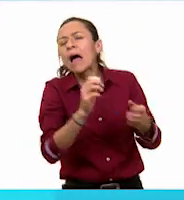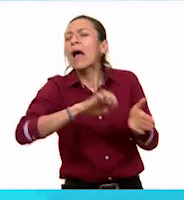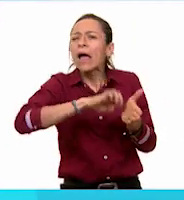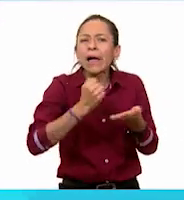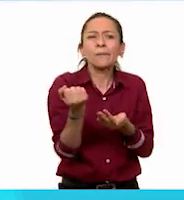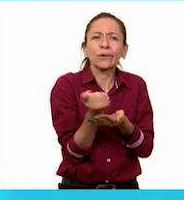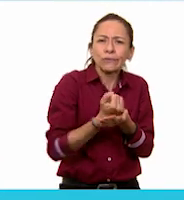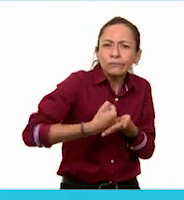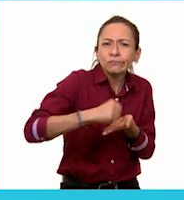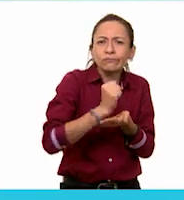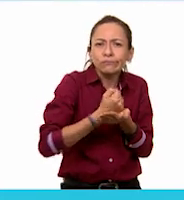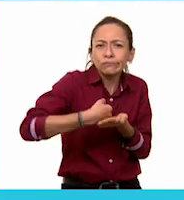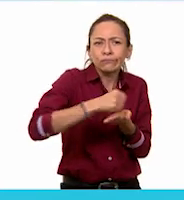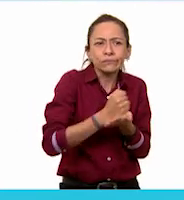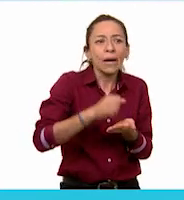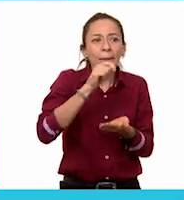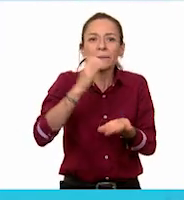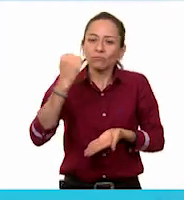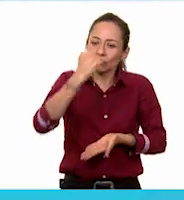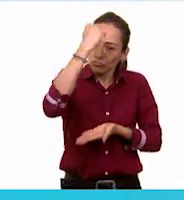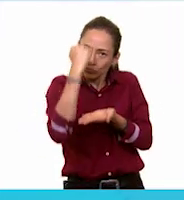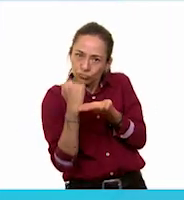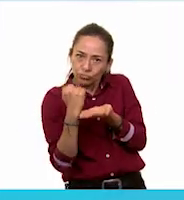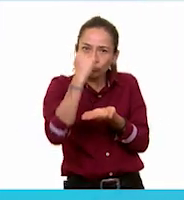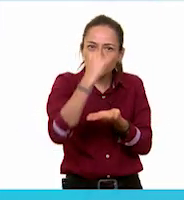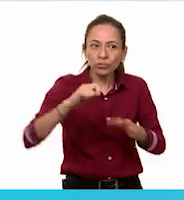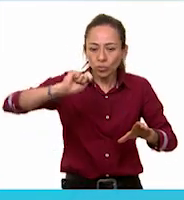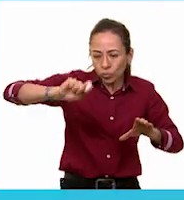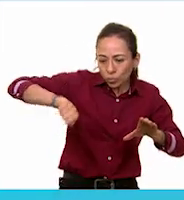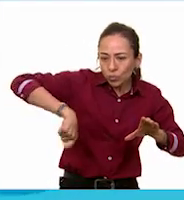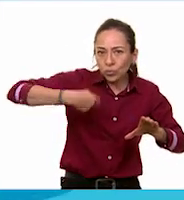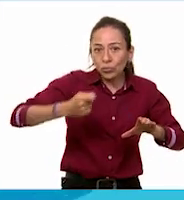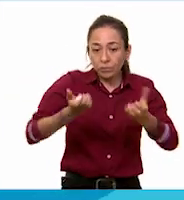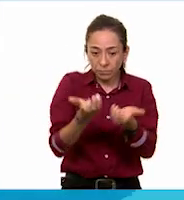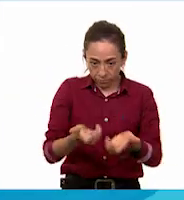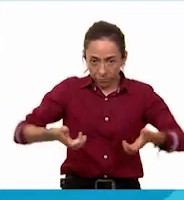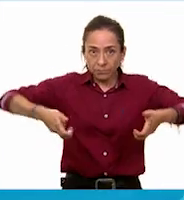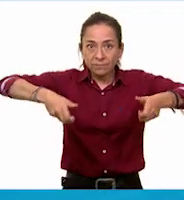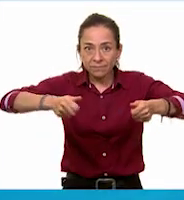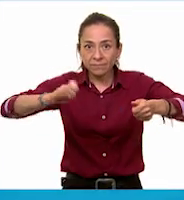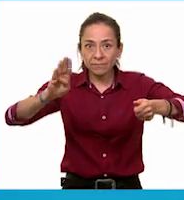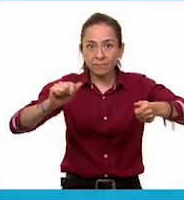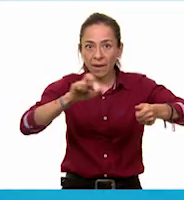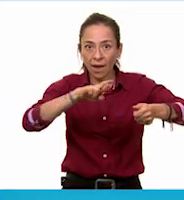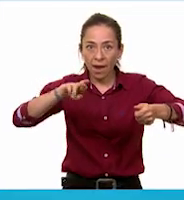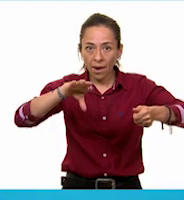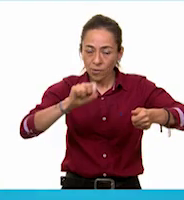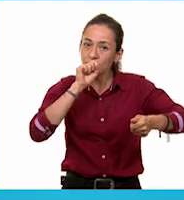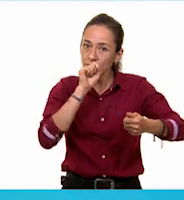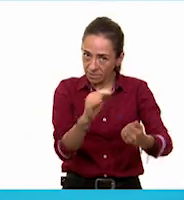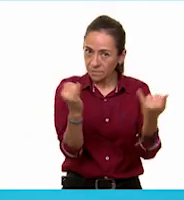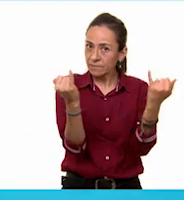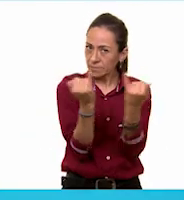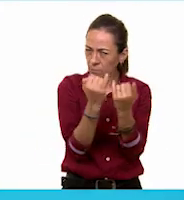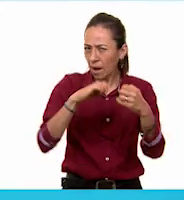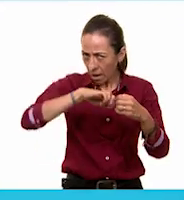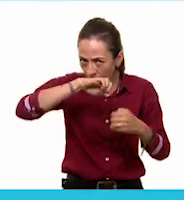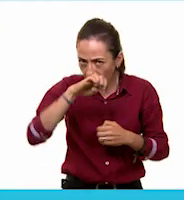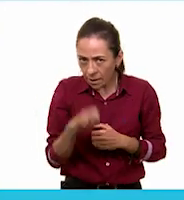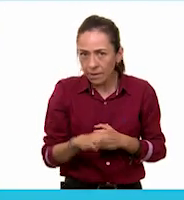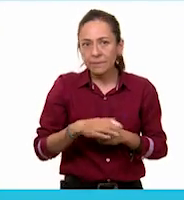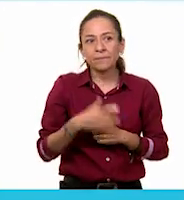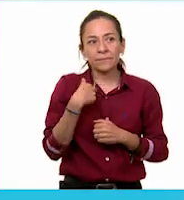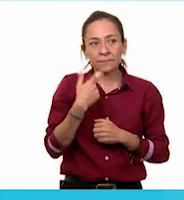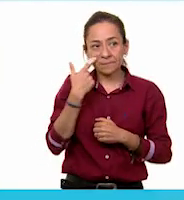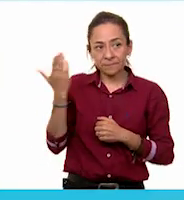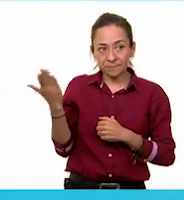prensa de tortilla, las cucharas y la olla de barro. Por ejemplo, esta